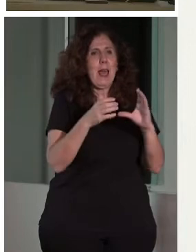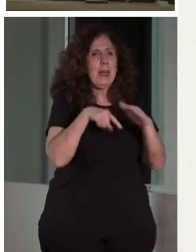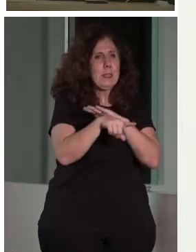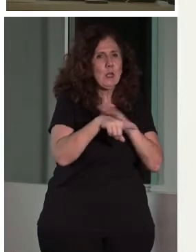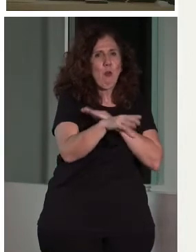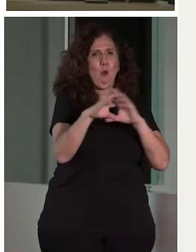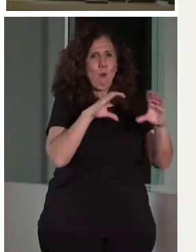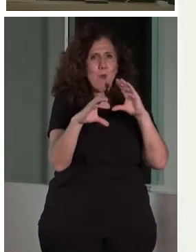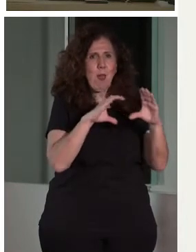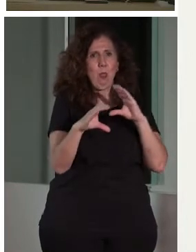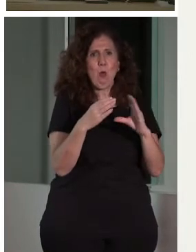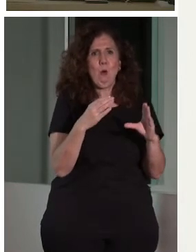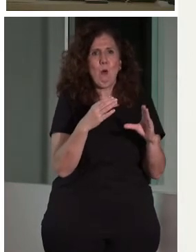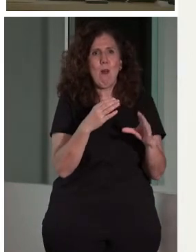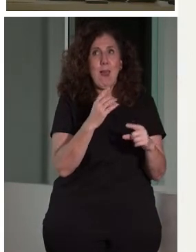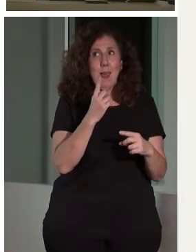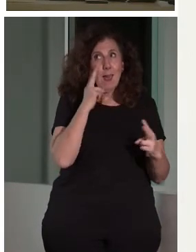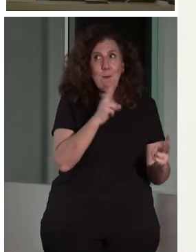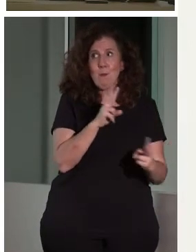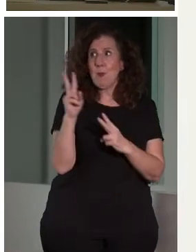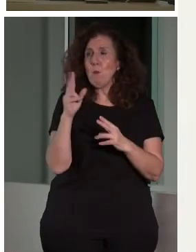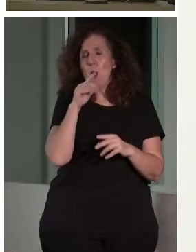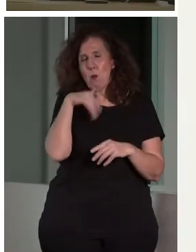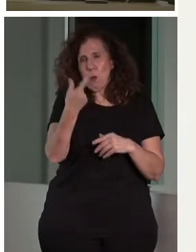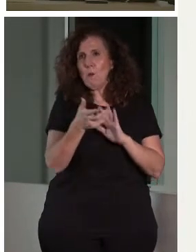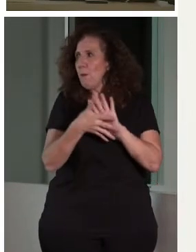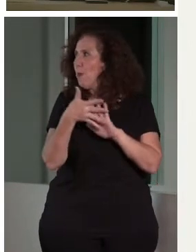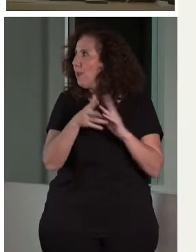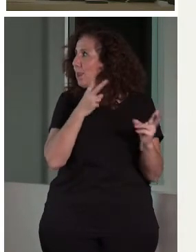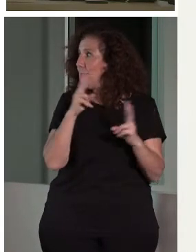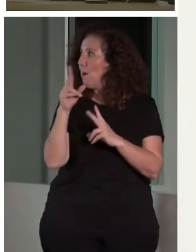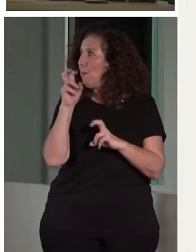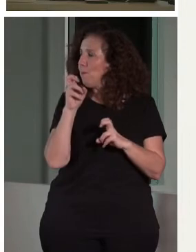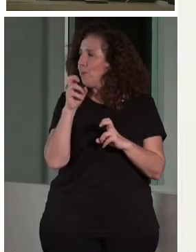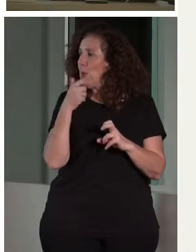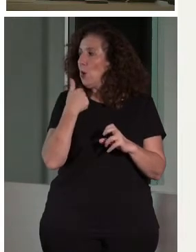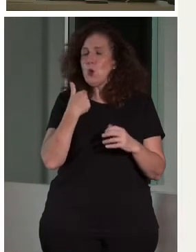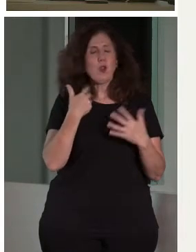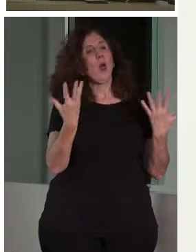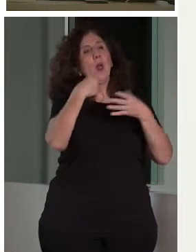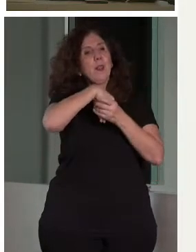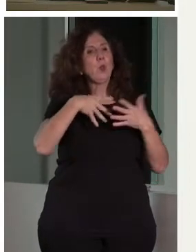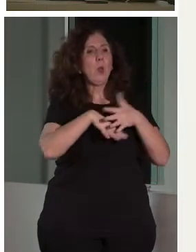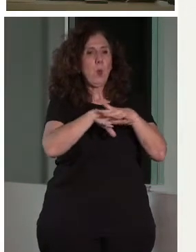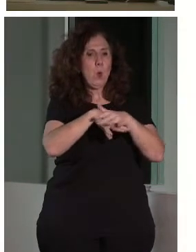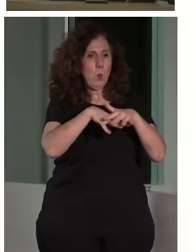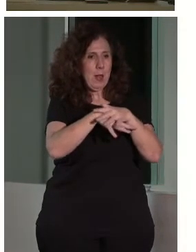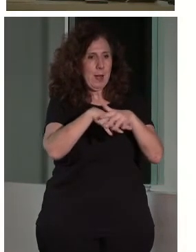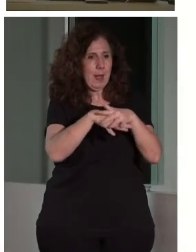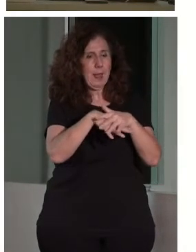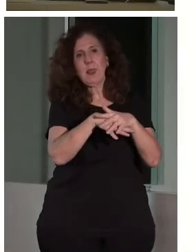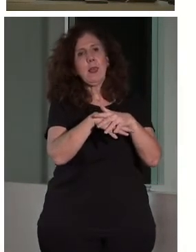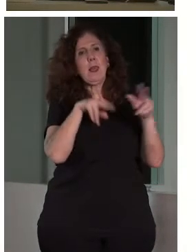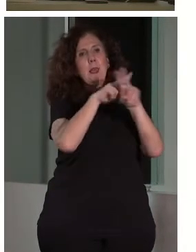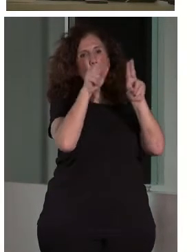tenemos… Bueno, ahora hablaremos de eso. Nosotros estamos en una red de vecinos turísticos inteligentes, en las dos, en la